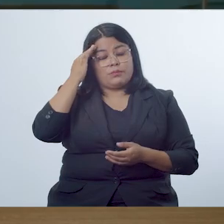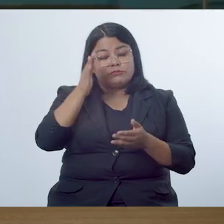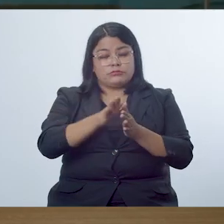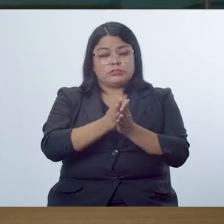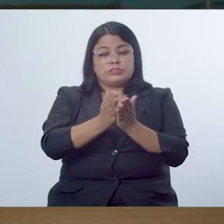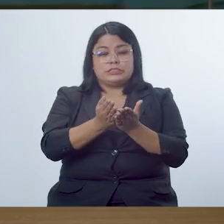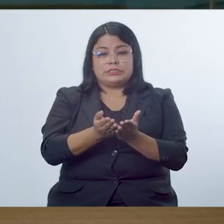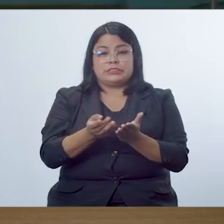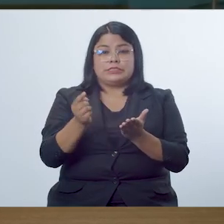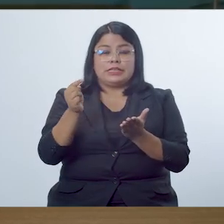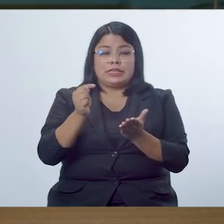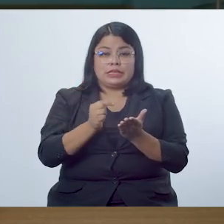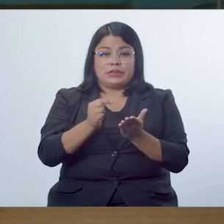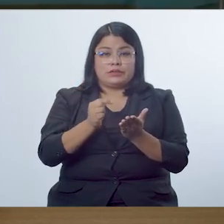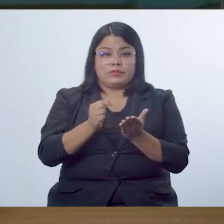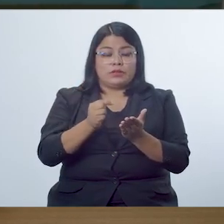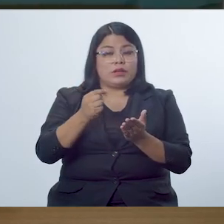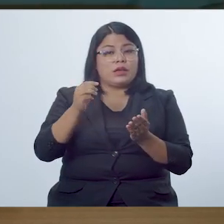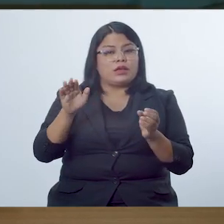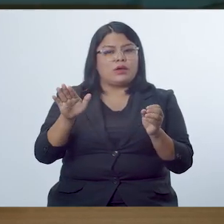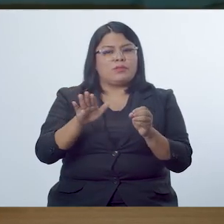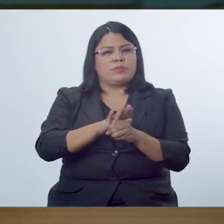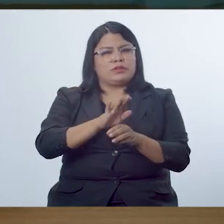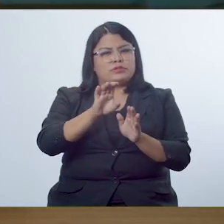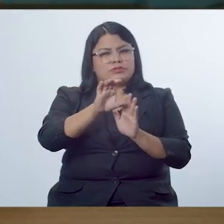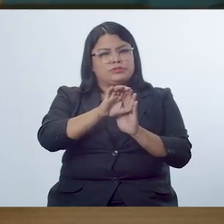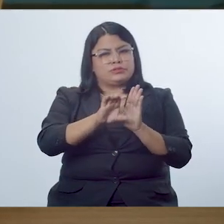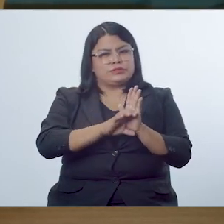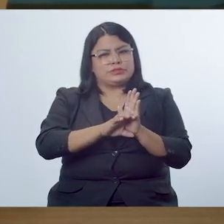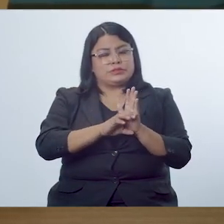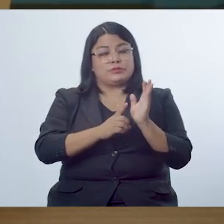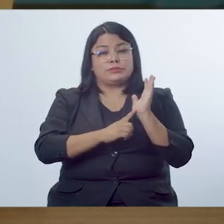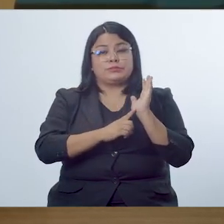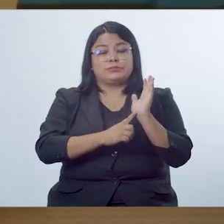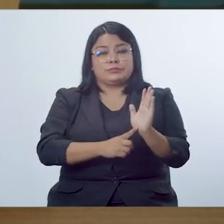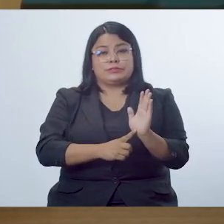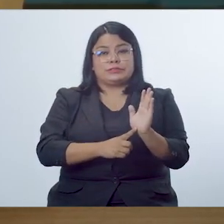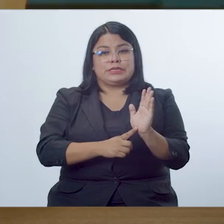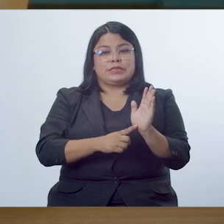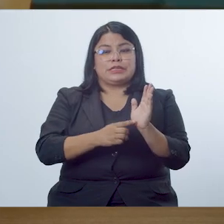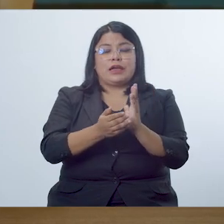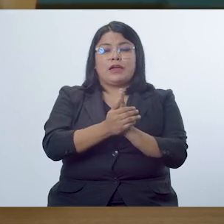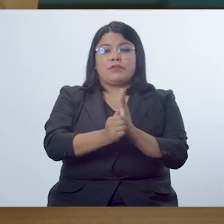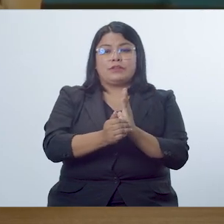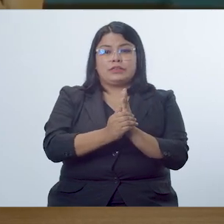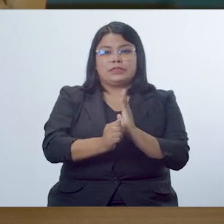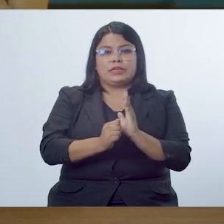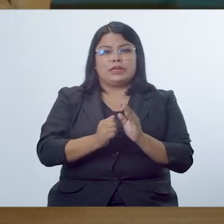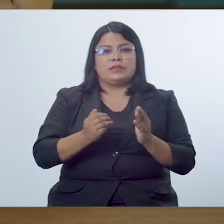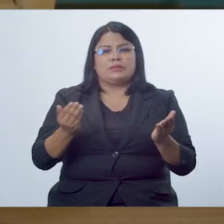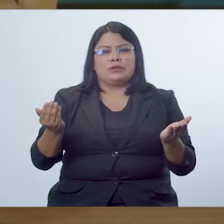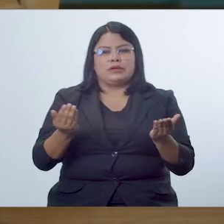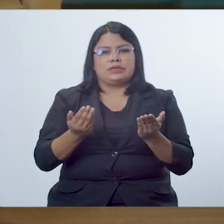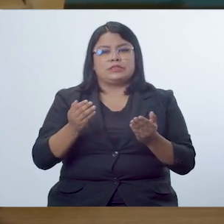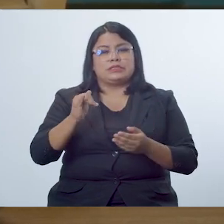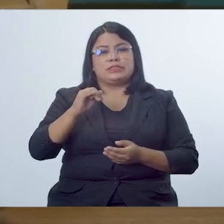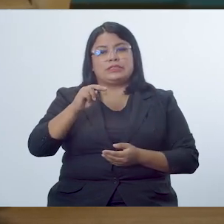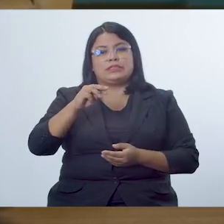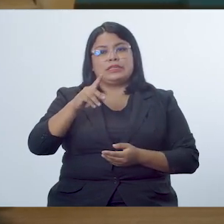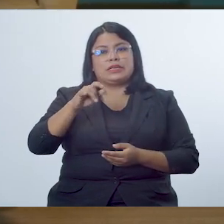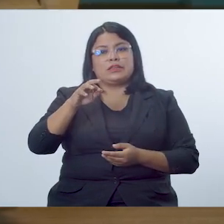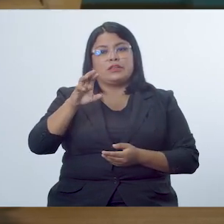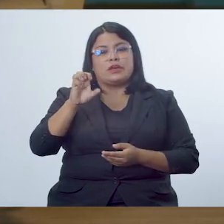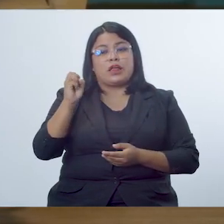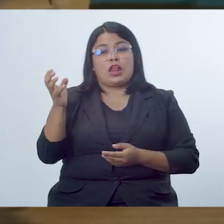el libro en sí es la concreción del currículo que al final presenta esas actividades para alcanzar los indicadores de